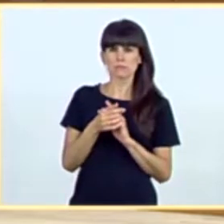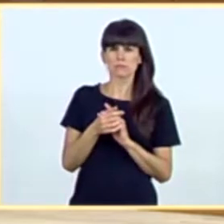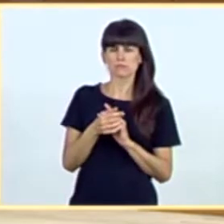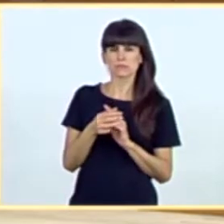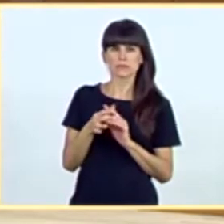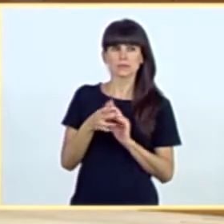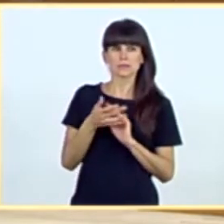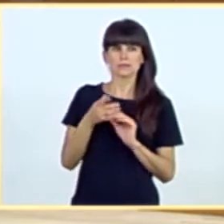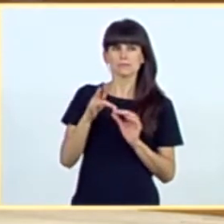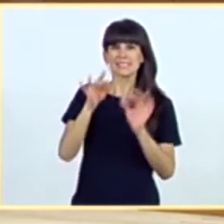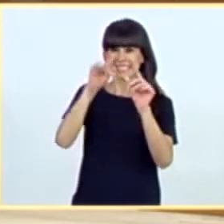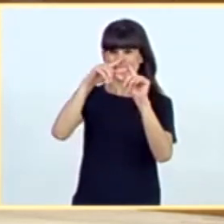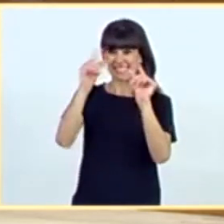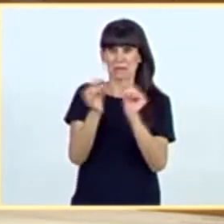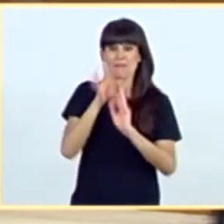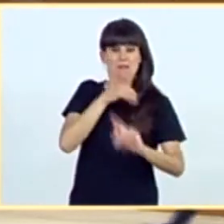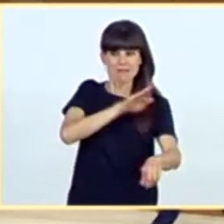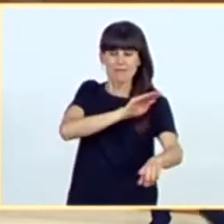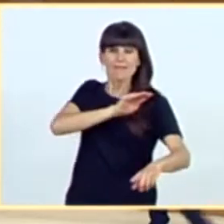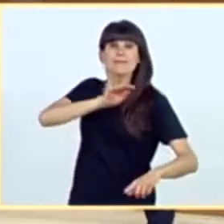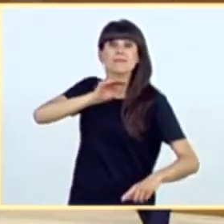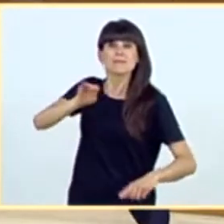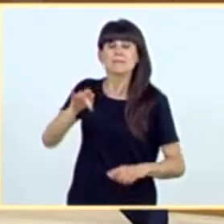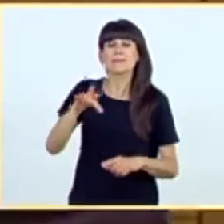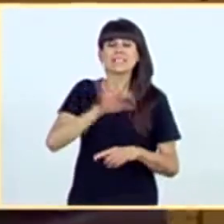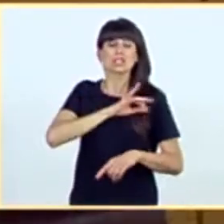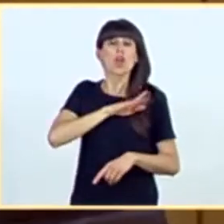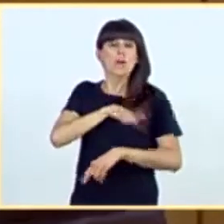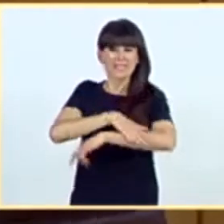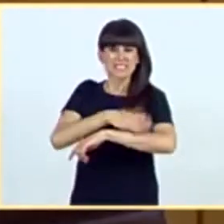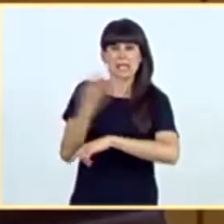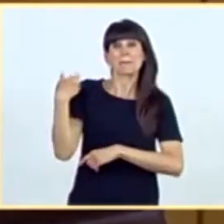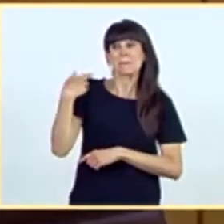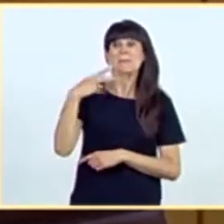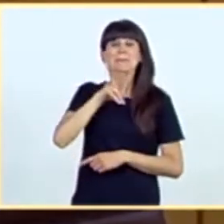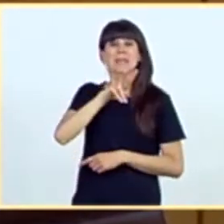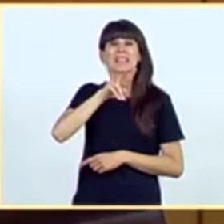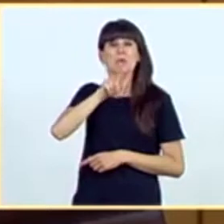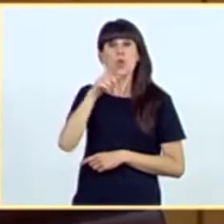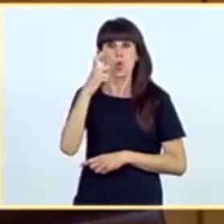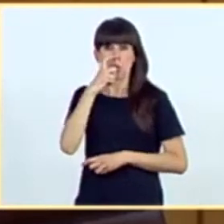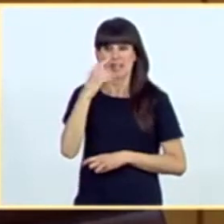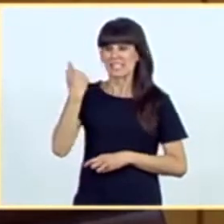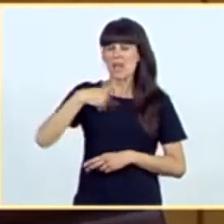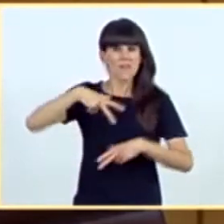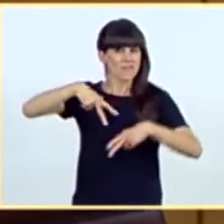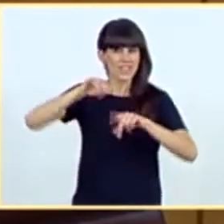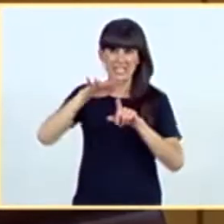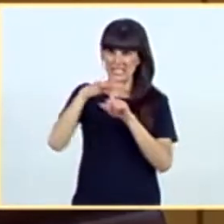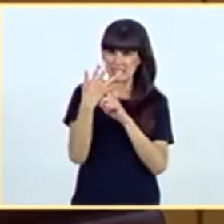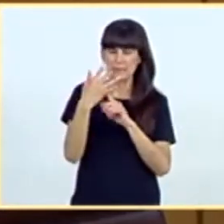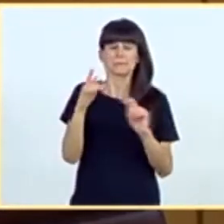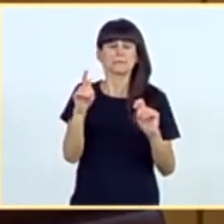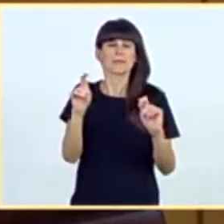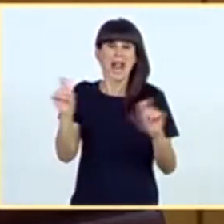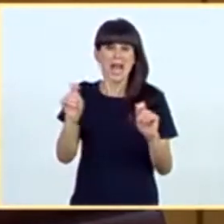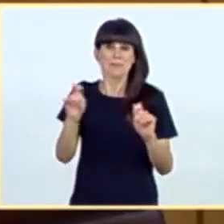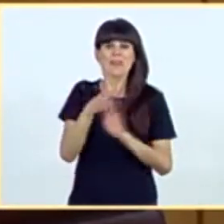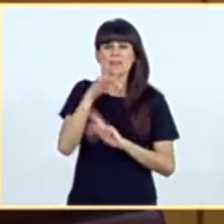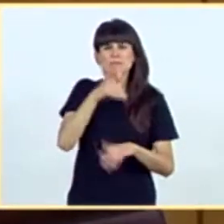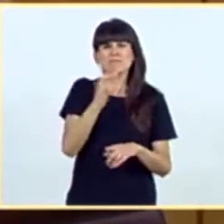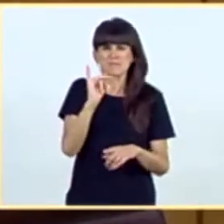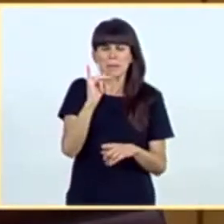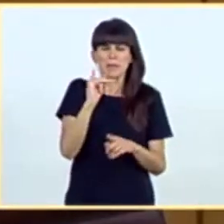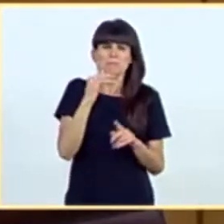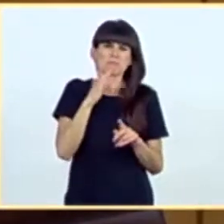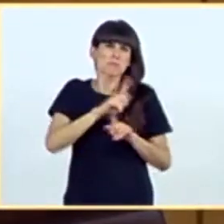Sí, señora ministra. Como usted bien sabe, el pasado 21 de junio finalizó la declaración del estado de alarma y, con ello, algunas de las restricciones